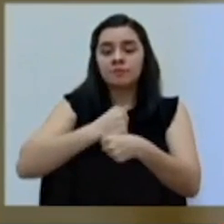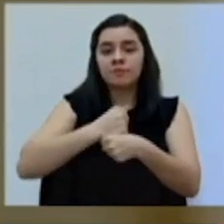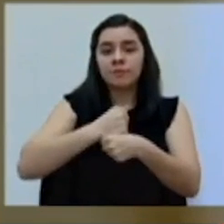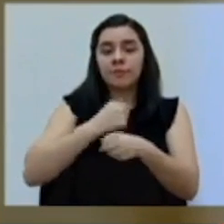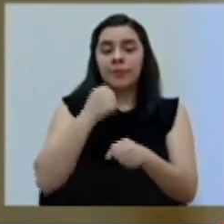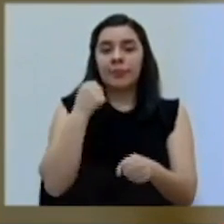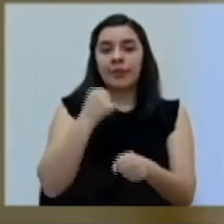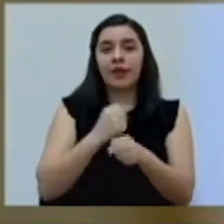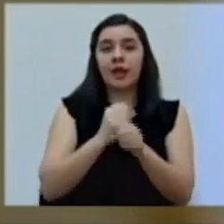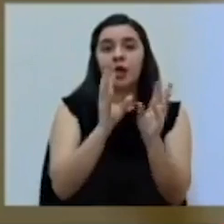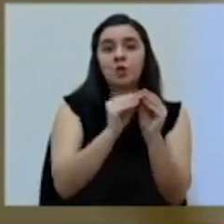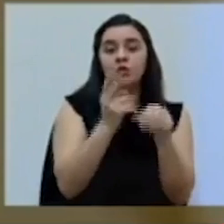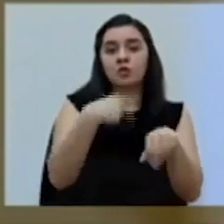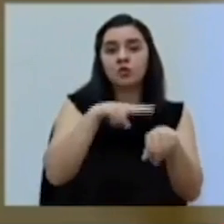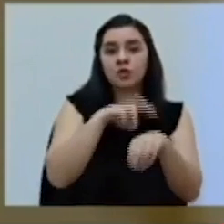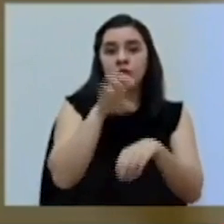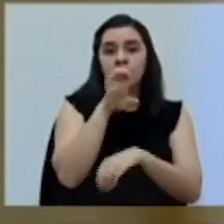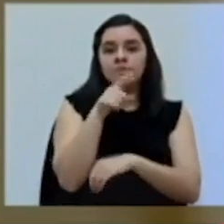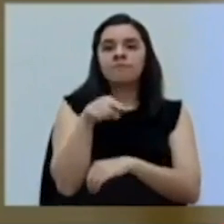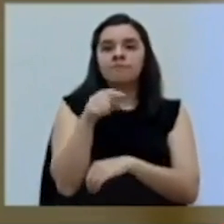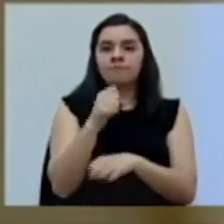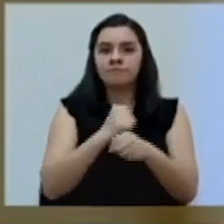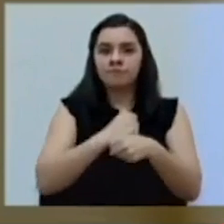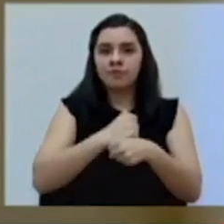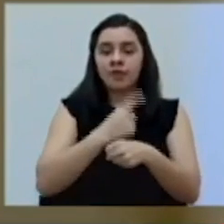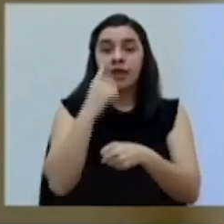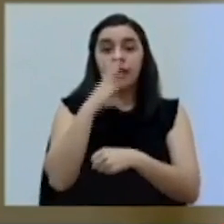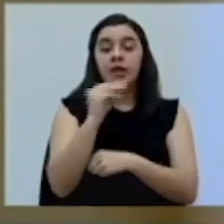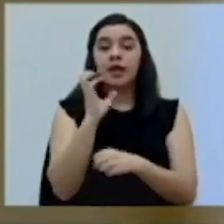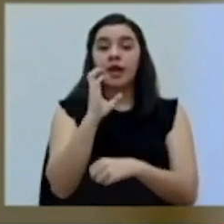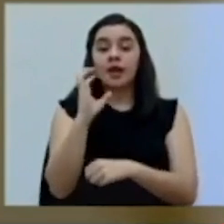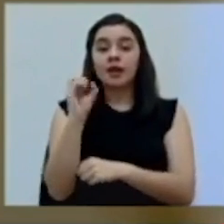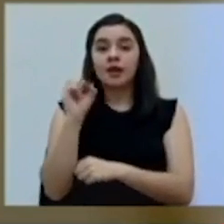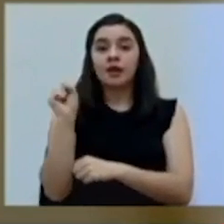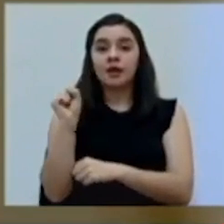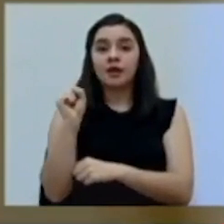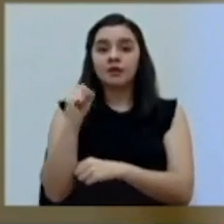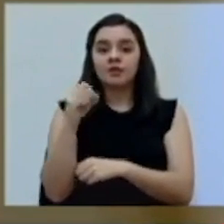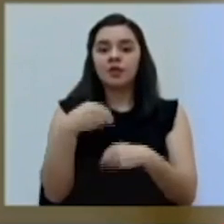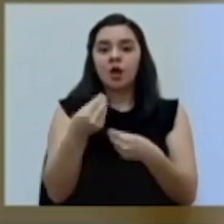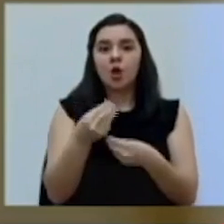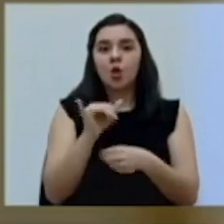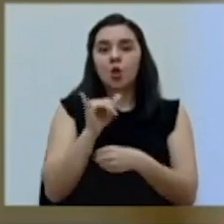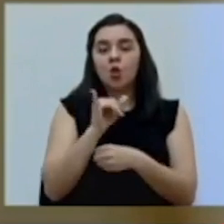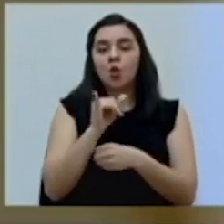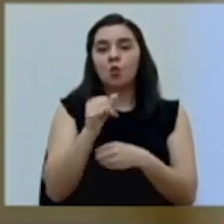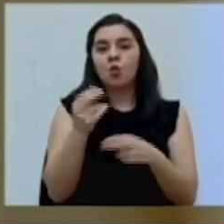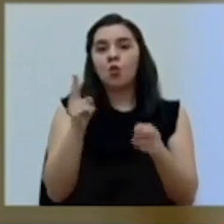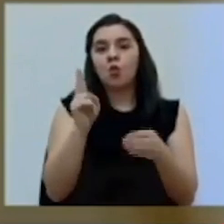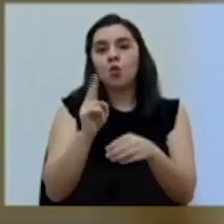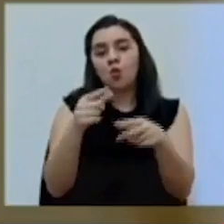Comisión Nacional de Emergencias y la Caja Costa Ricense, el Seguro Social, funge como unidad ejecutora.